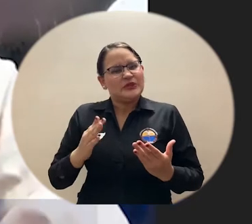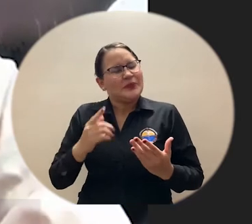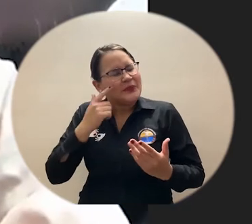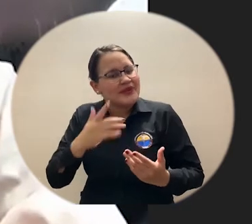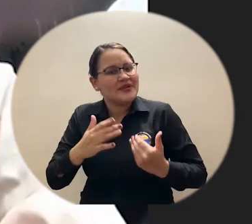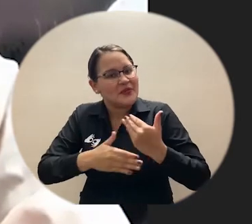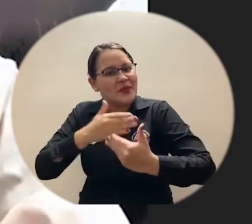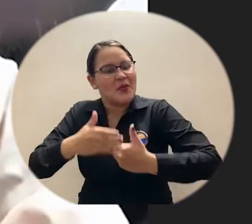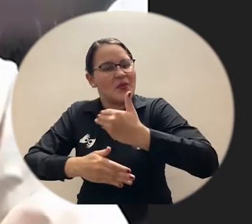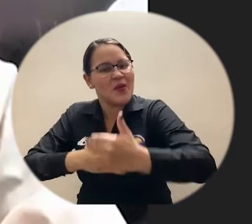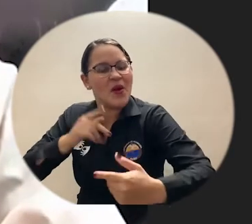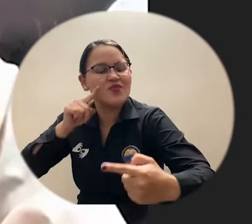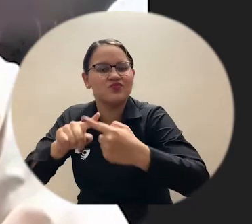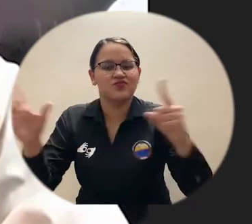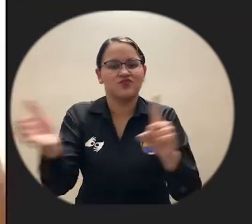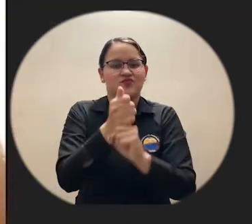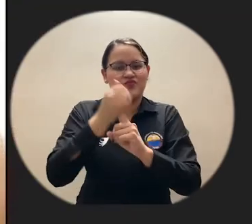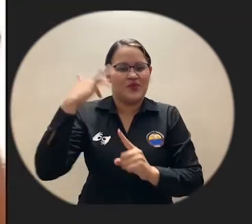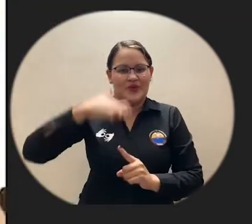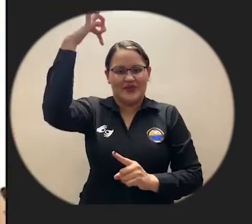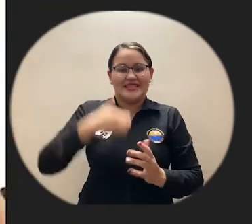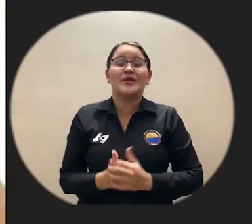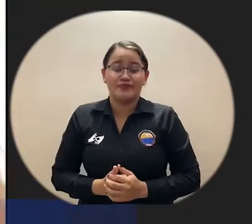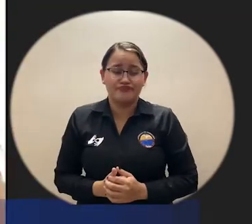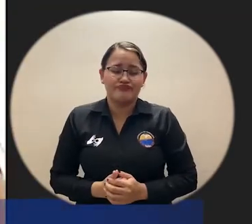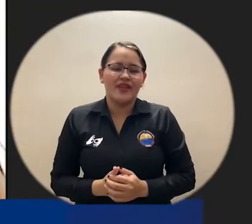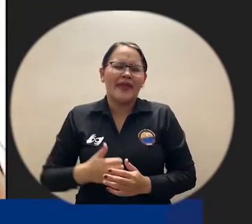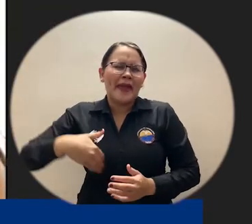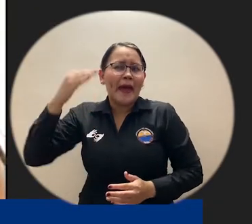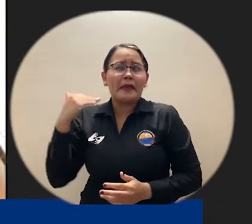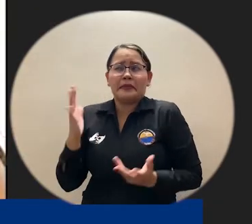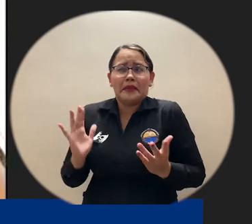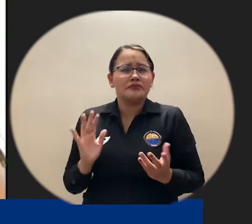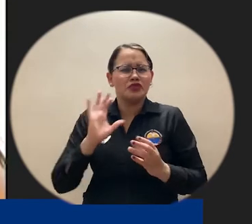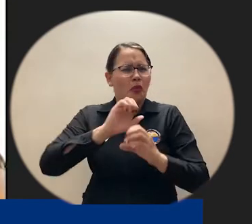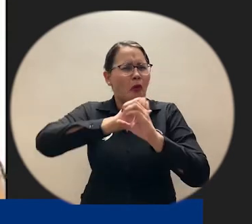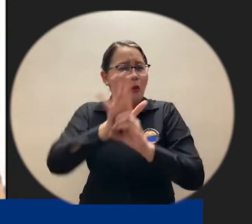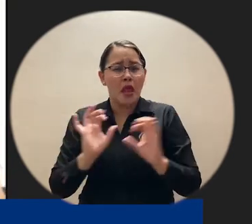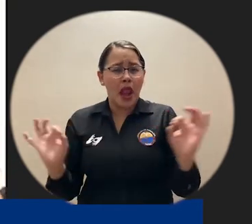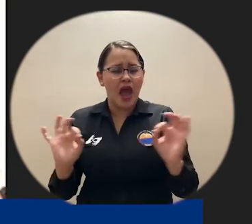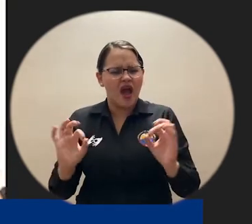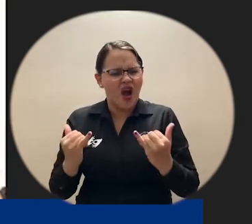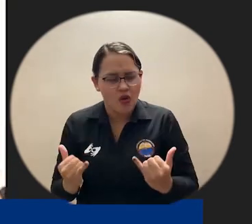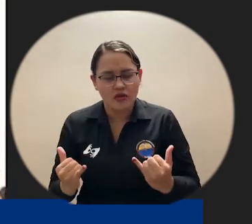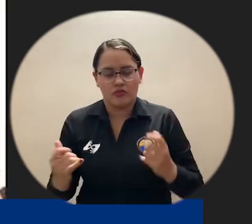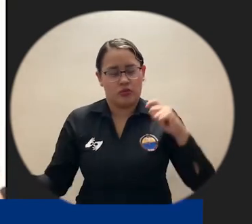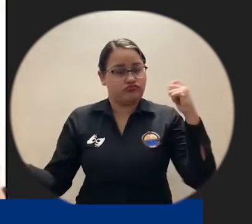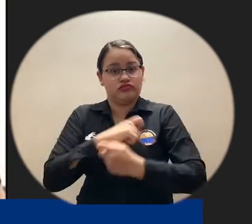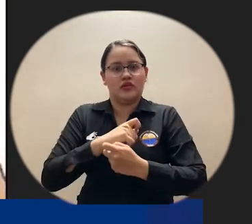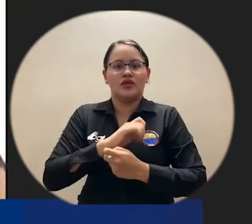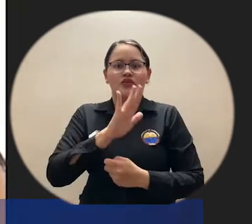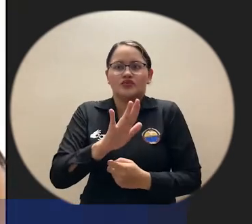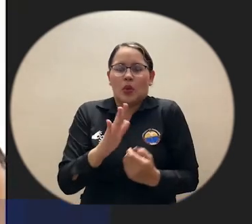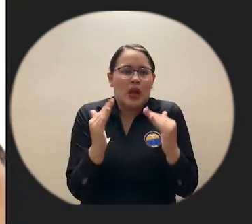en nuestra formación como profesionales. La pandemia nos sacó de una zona de confort en la que nos encontramos, pero de esta misma manera nos impulsó a